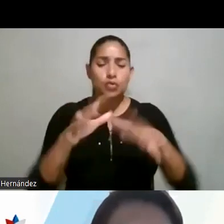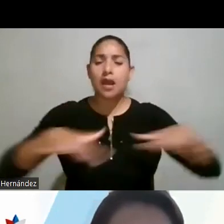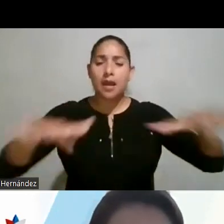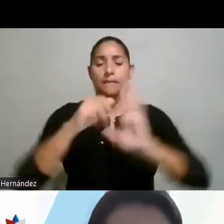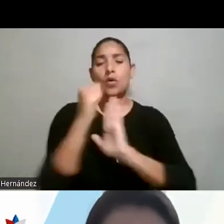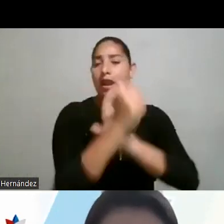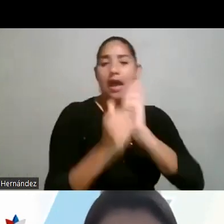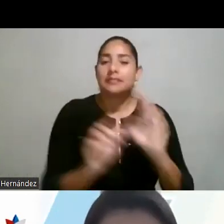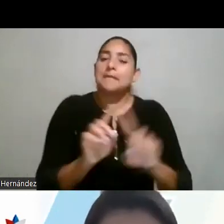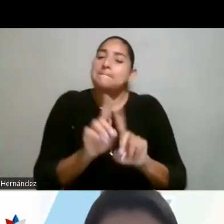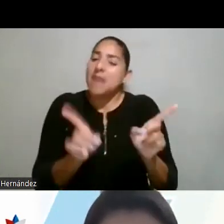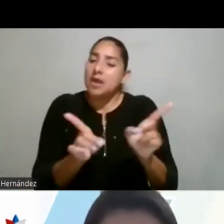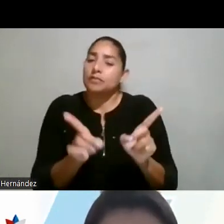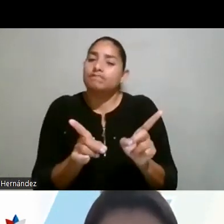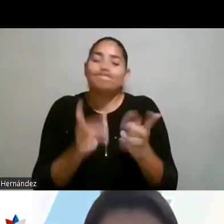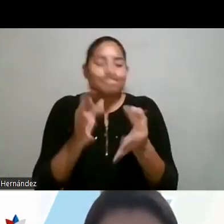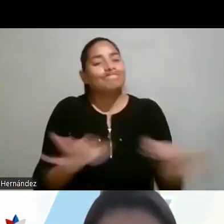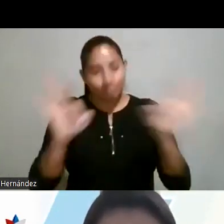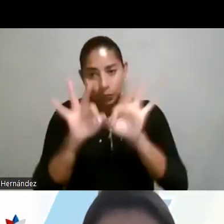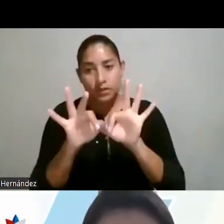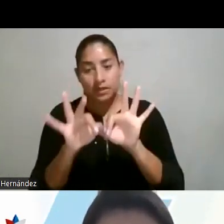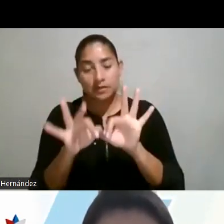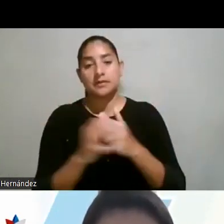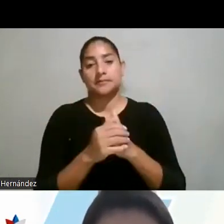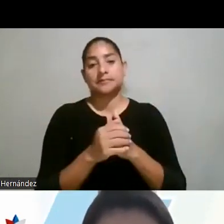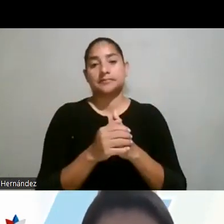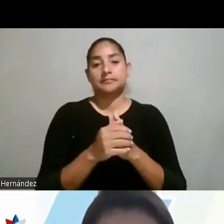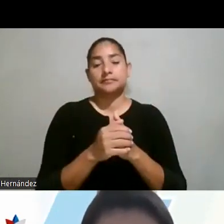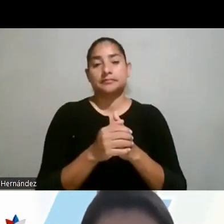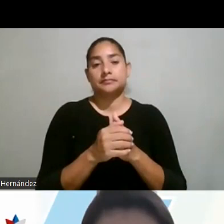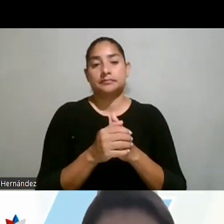arte, pero digamos, importante ver que